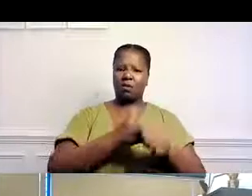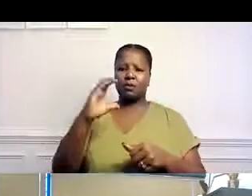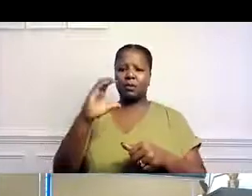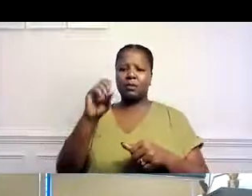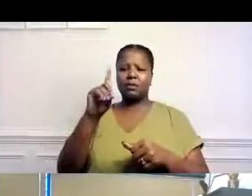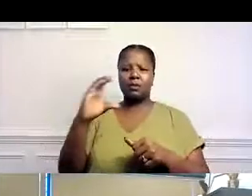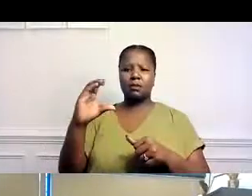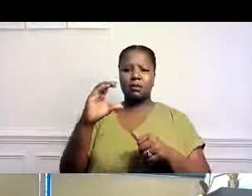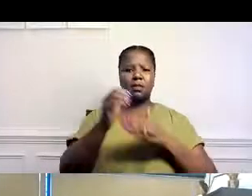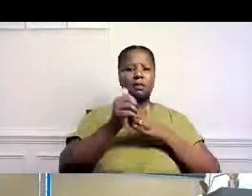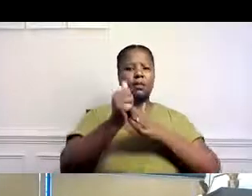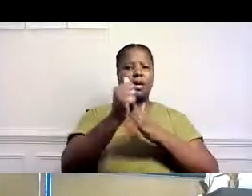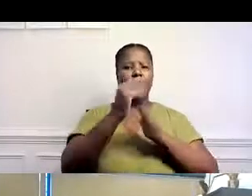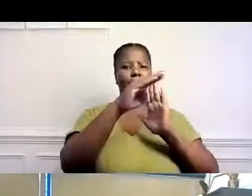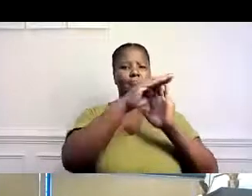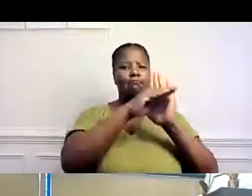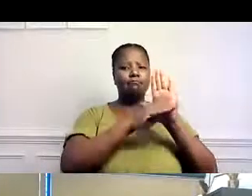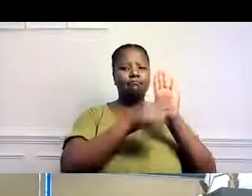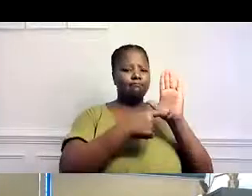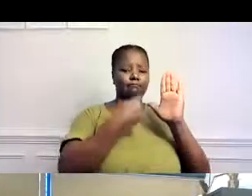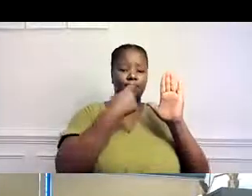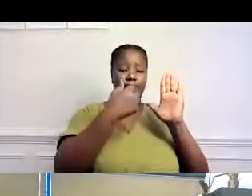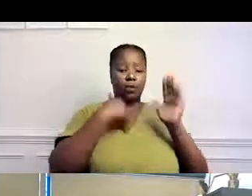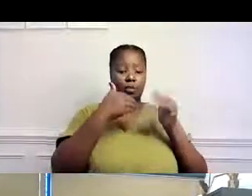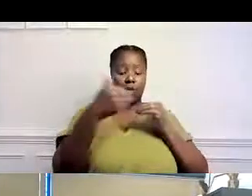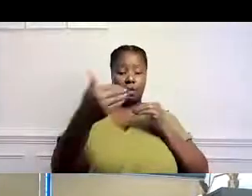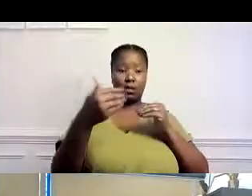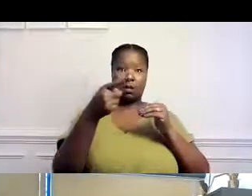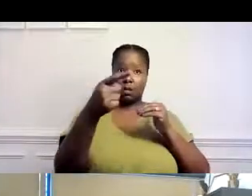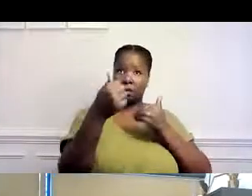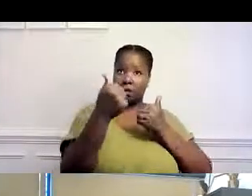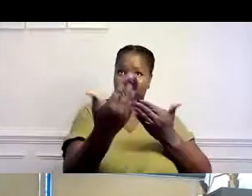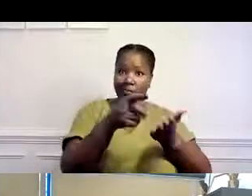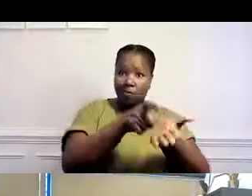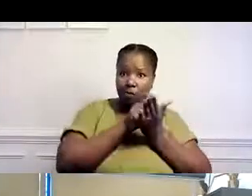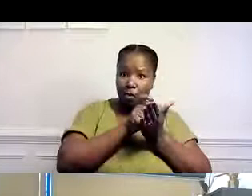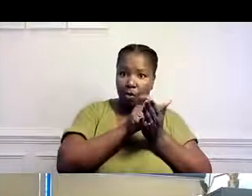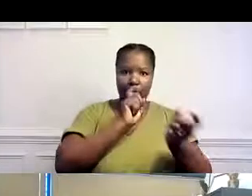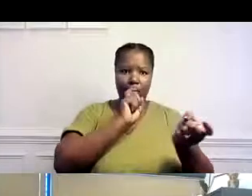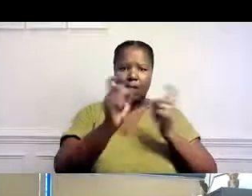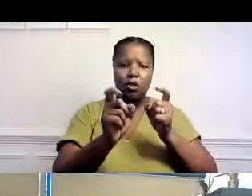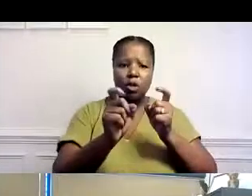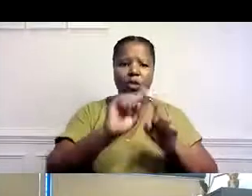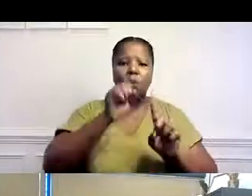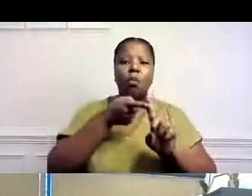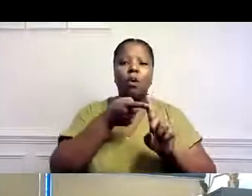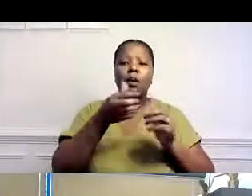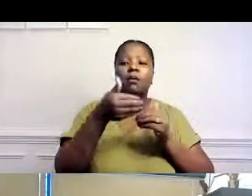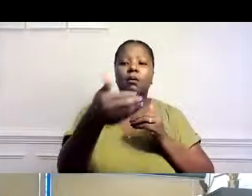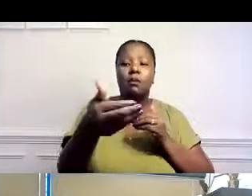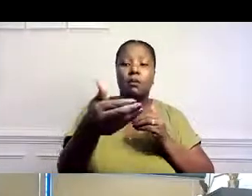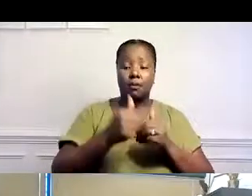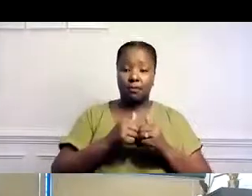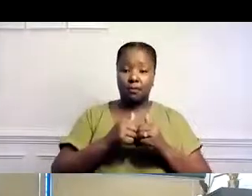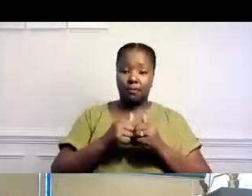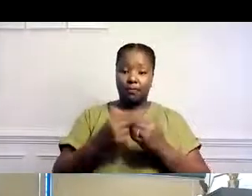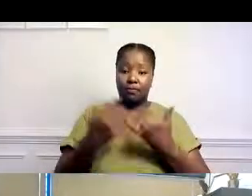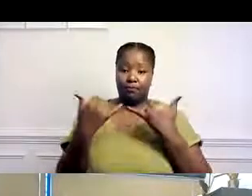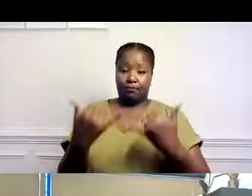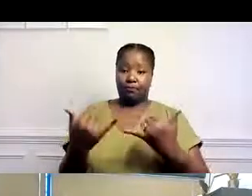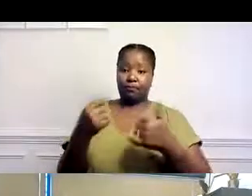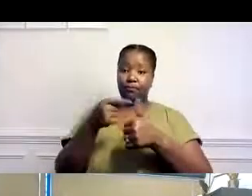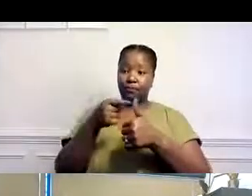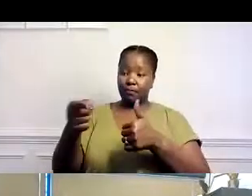vías de la CDC para determinar cuándo se cambiará eso. Entonces, por el momento